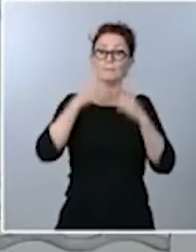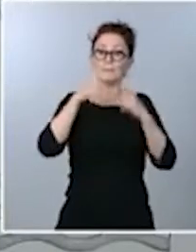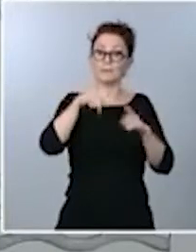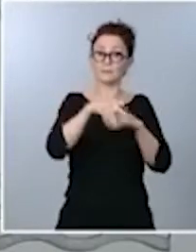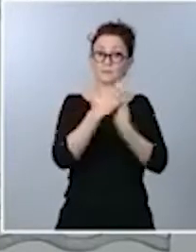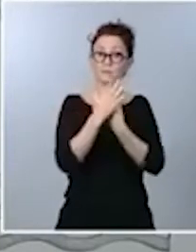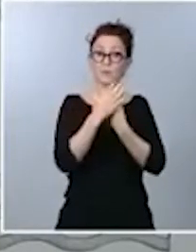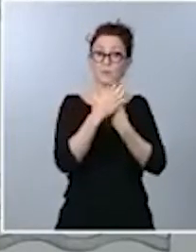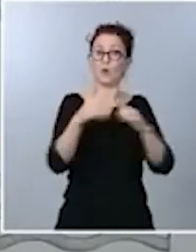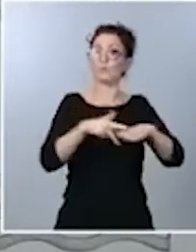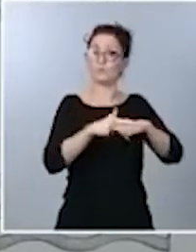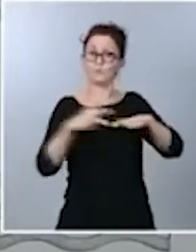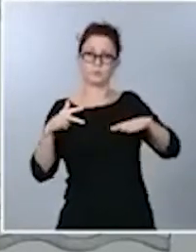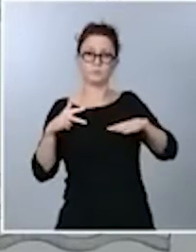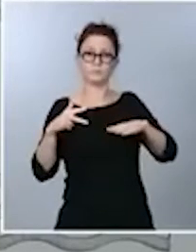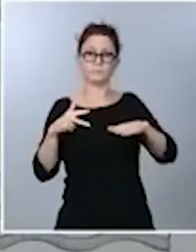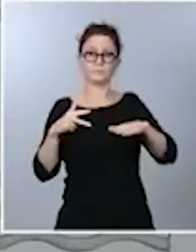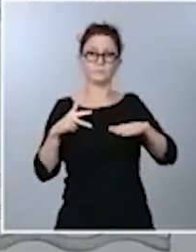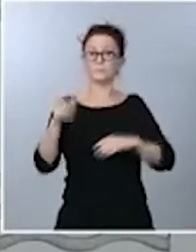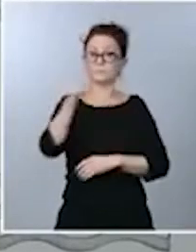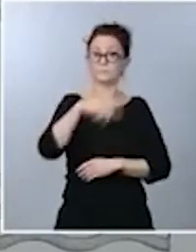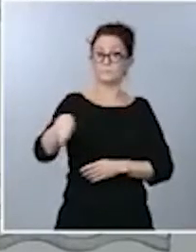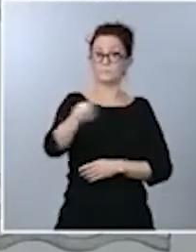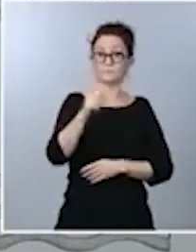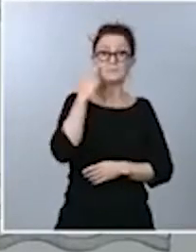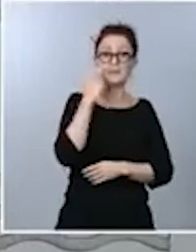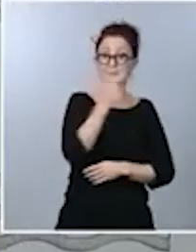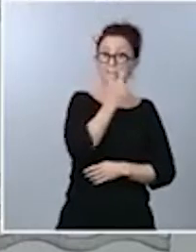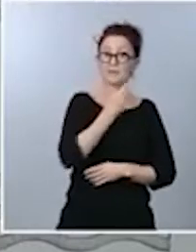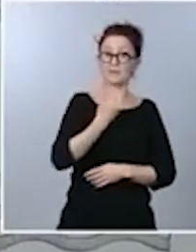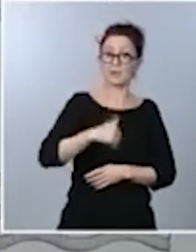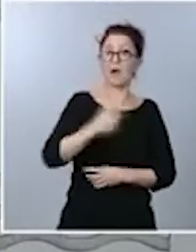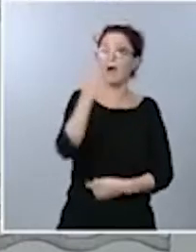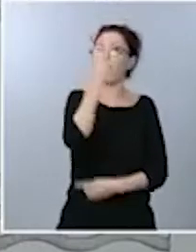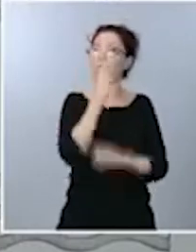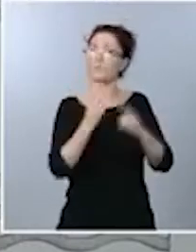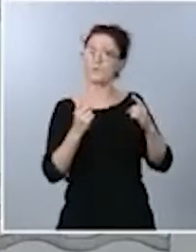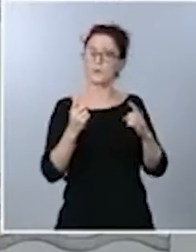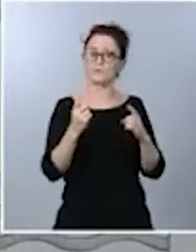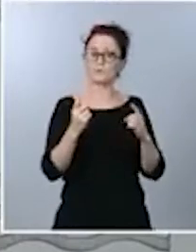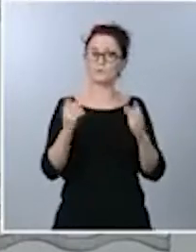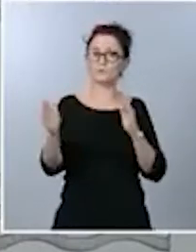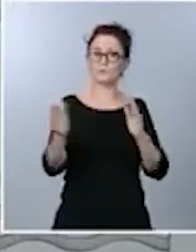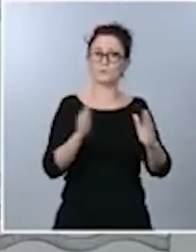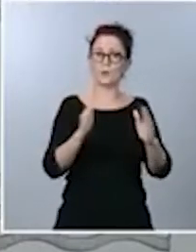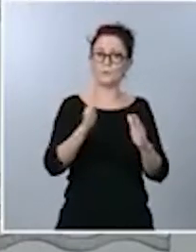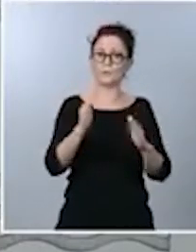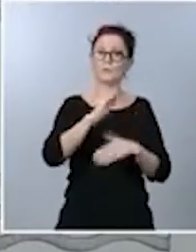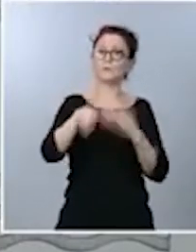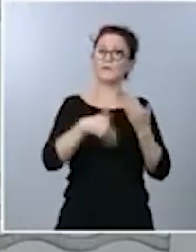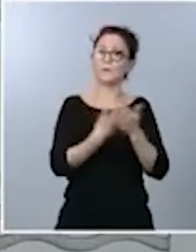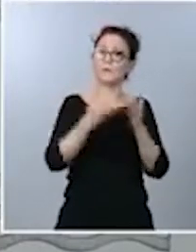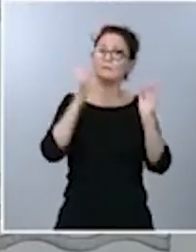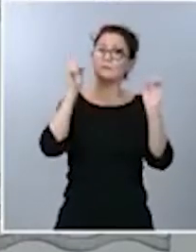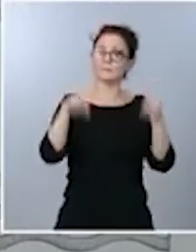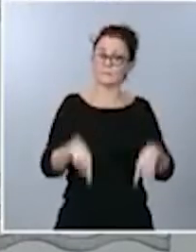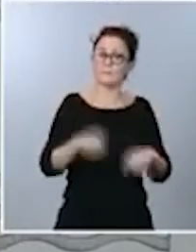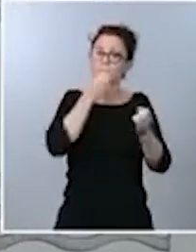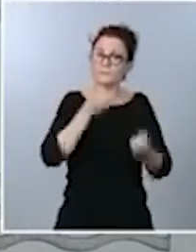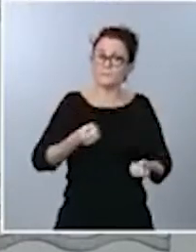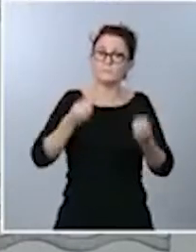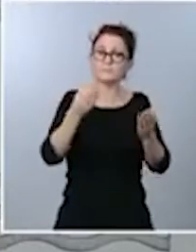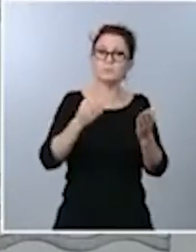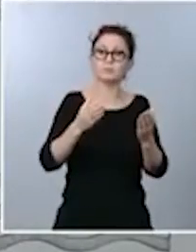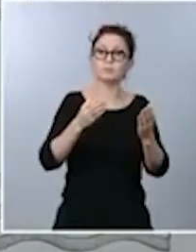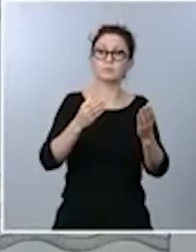De hecho, ustedes han sido testigos que en algunos momentos se ha transmitido también a los medios de comunicación que se ha estado a